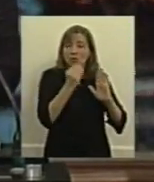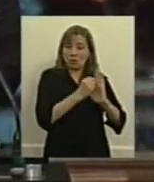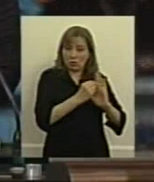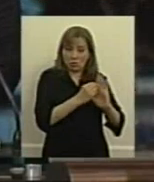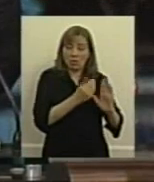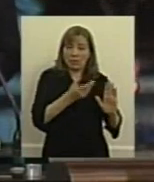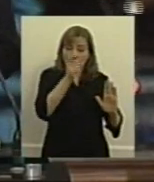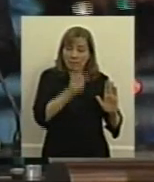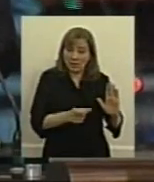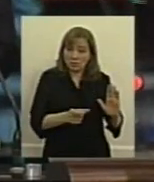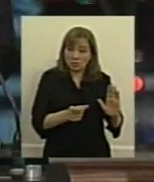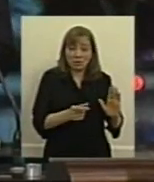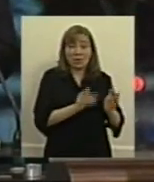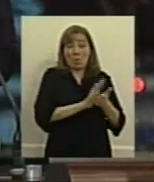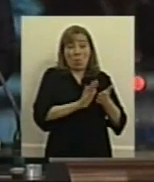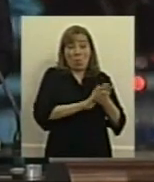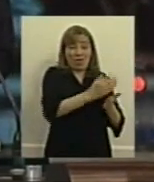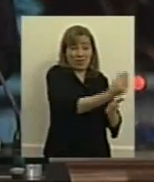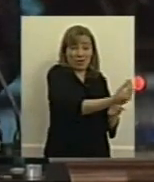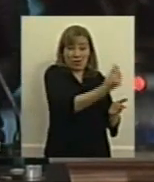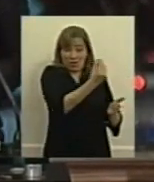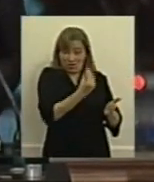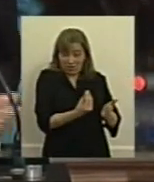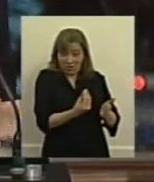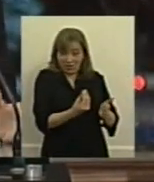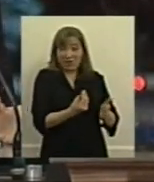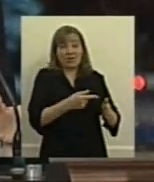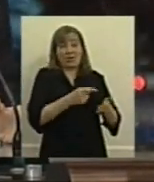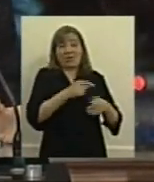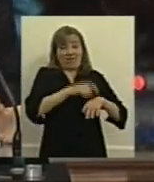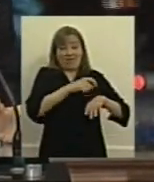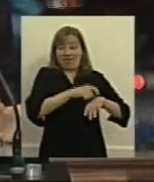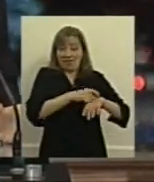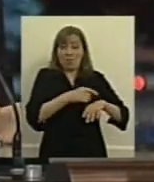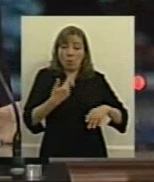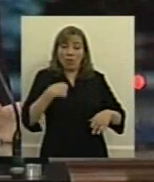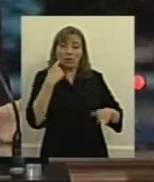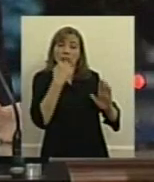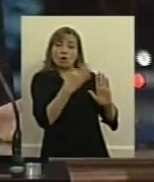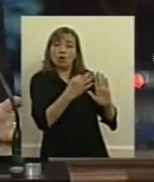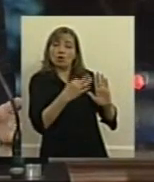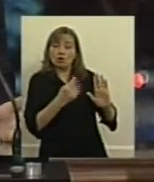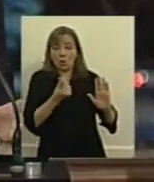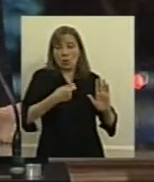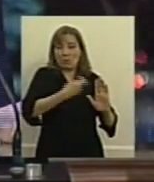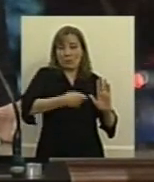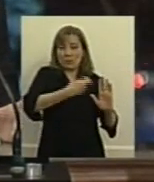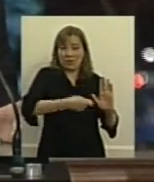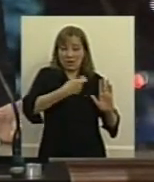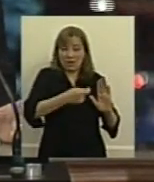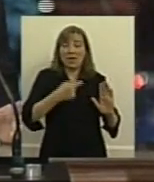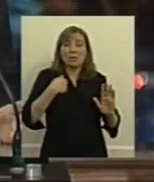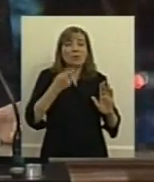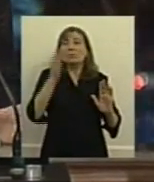la prepaga va a hacerlo una cuestión de orden y de criterio pero quiero decirles también que el promedio